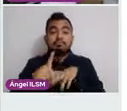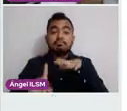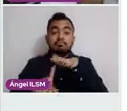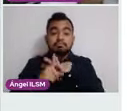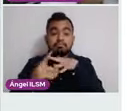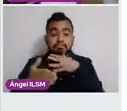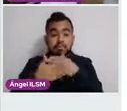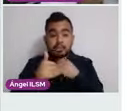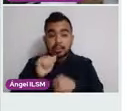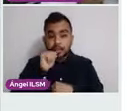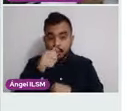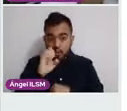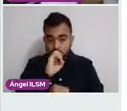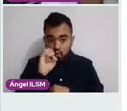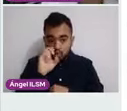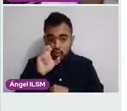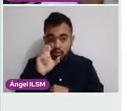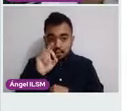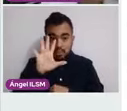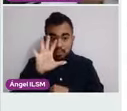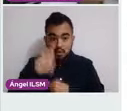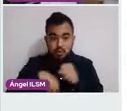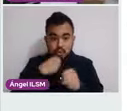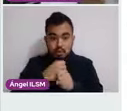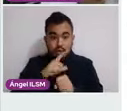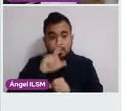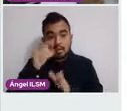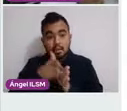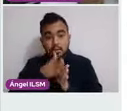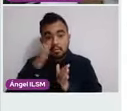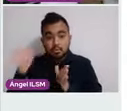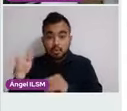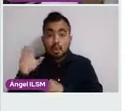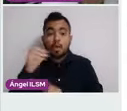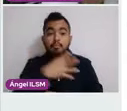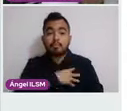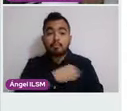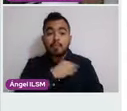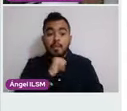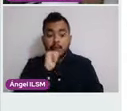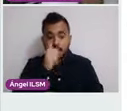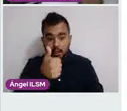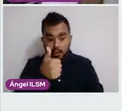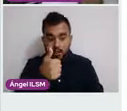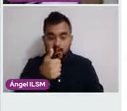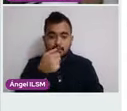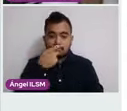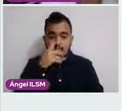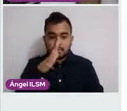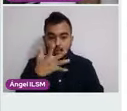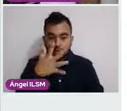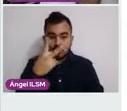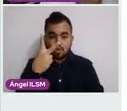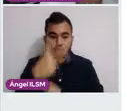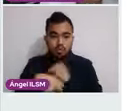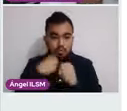término después de los 35 años. O el no haber dado lactancia. Mínimo por dos años. Siguiente.